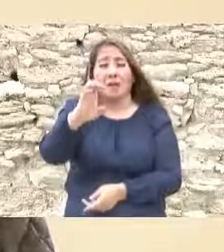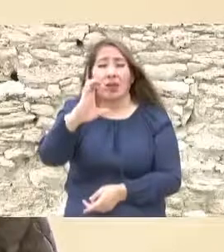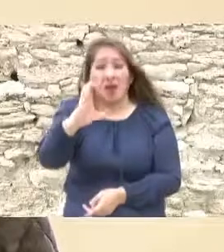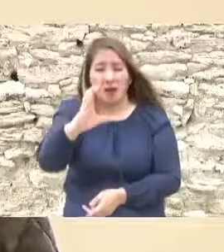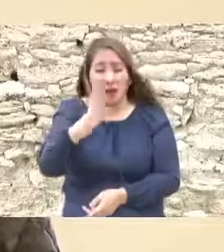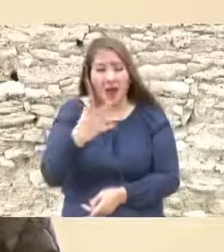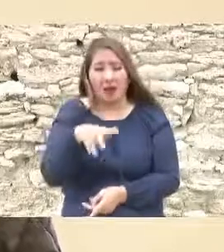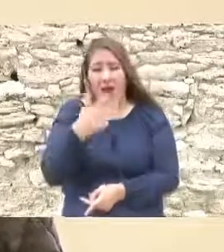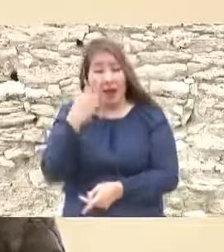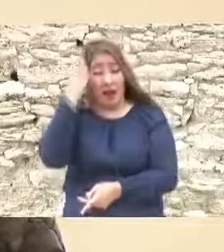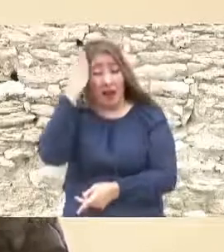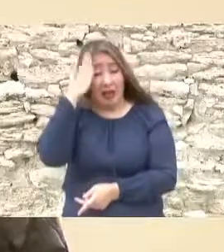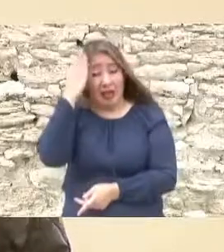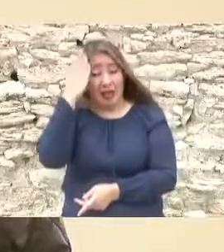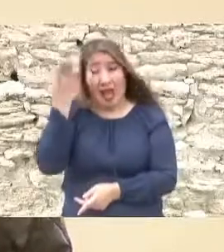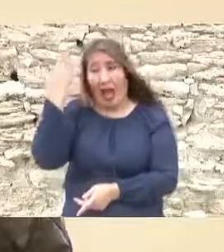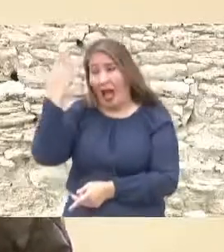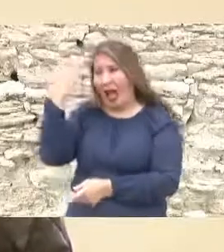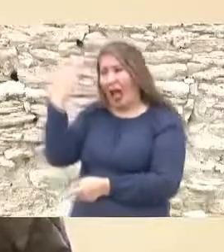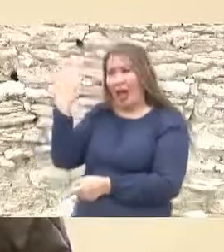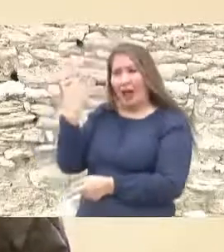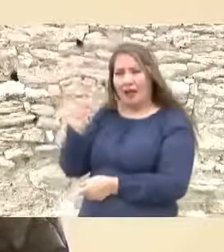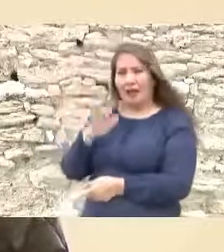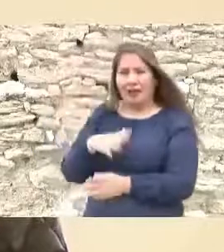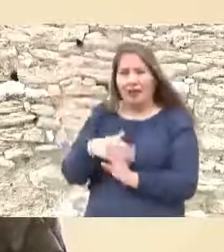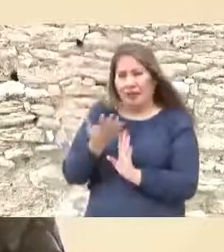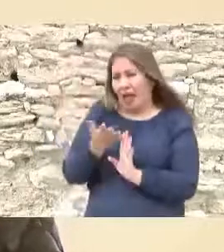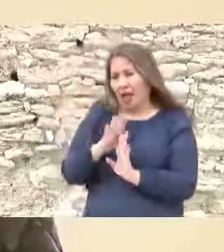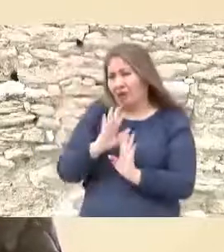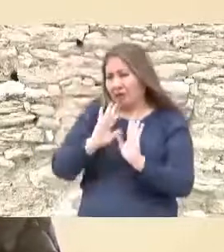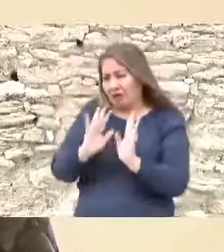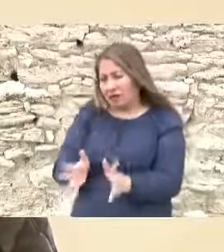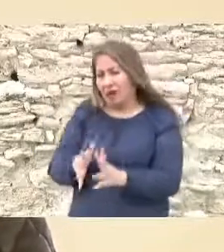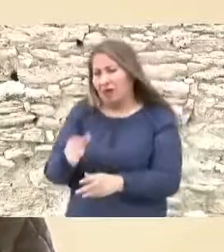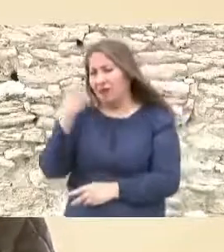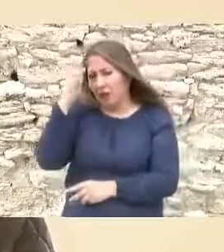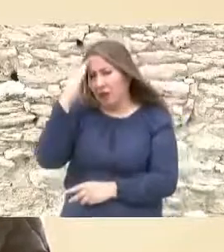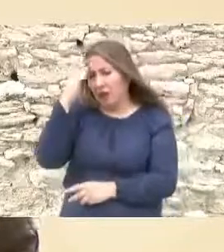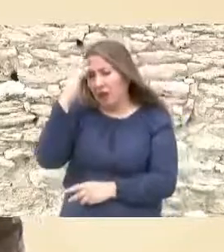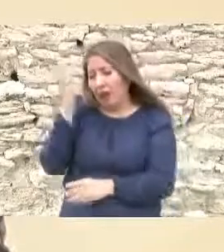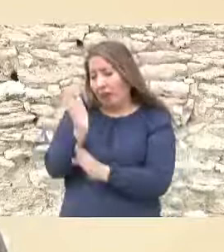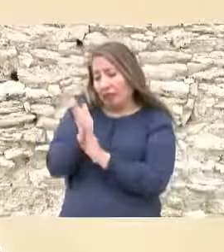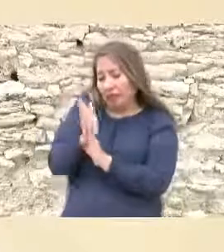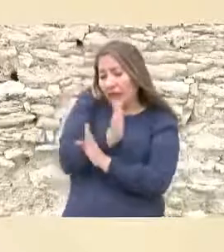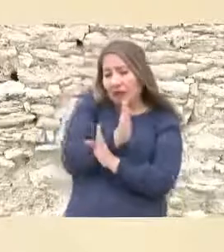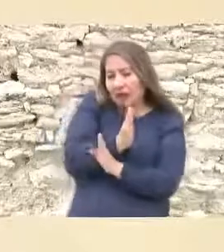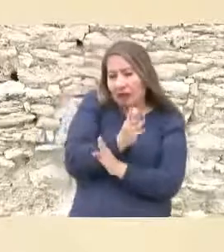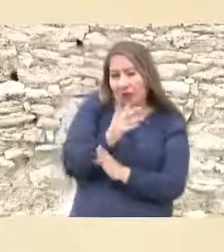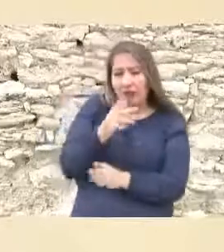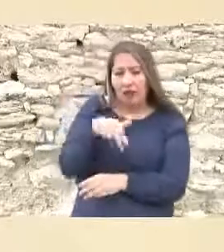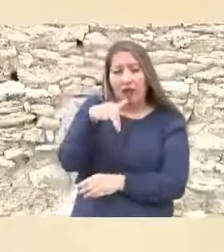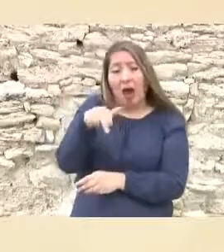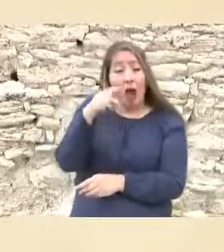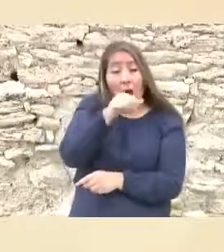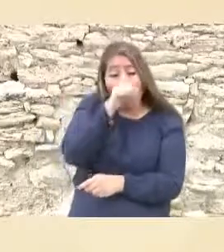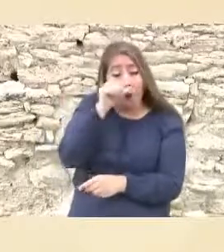Porfirio Díaz había enfrentado también a Juárez con el plan de la Noria